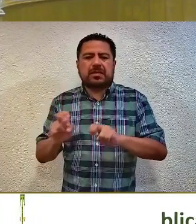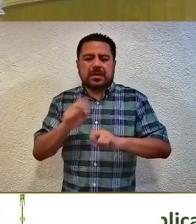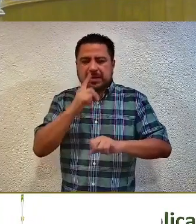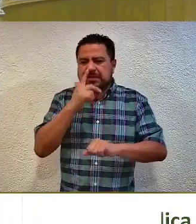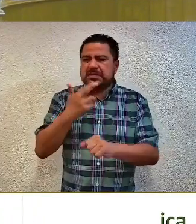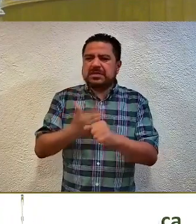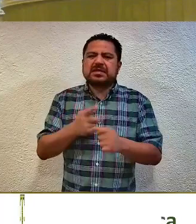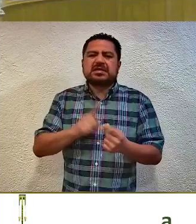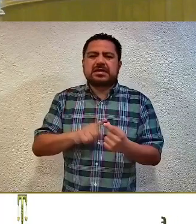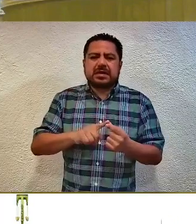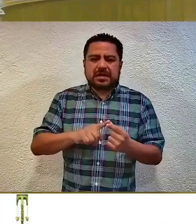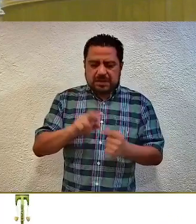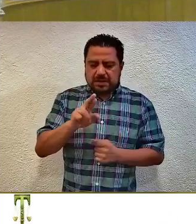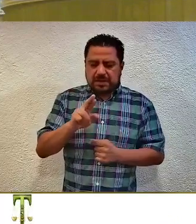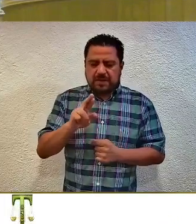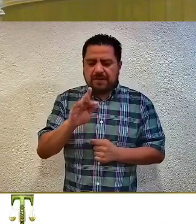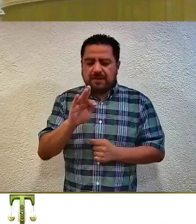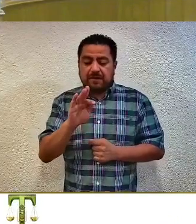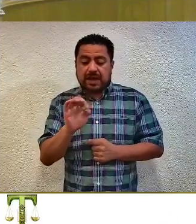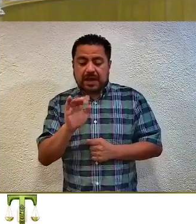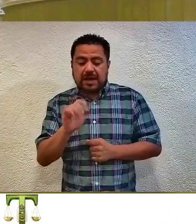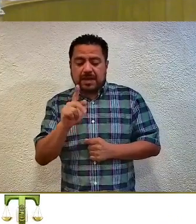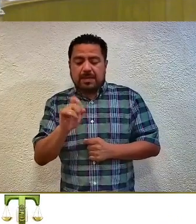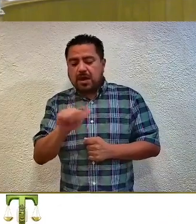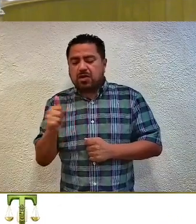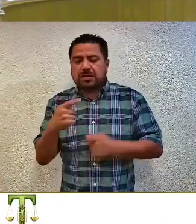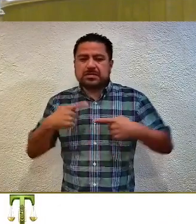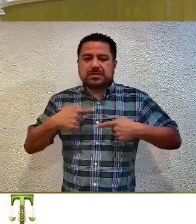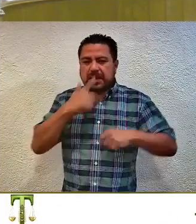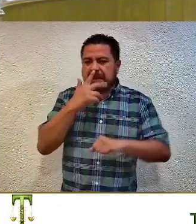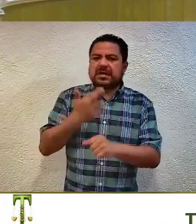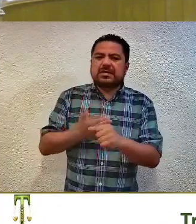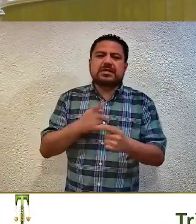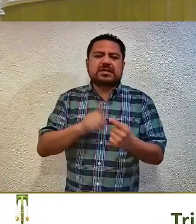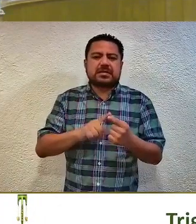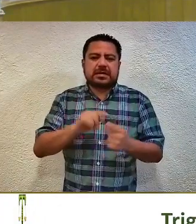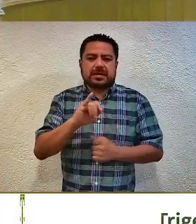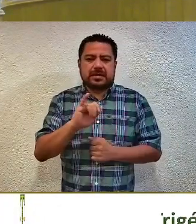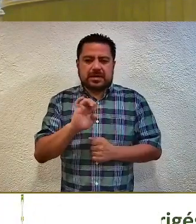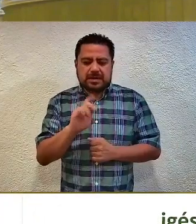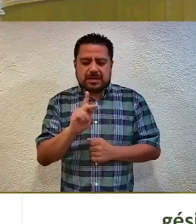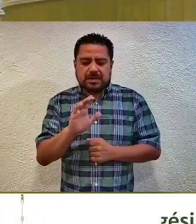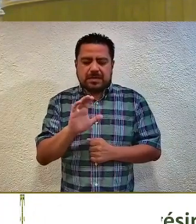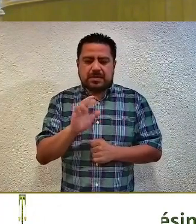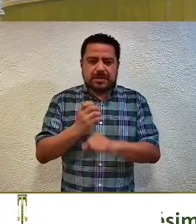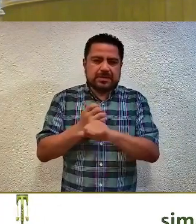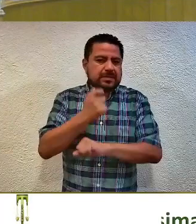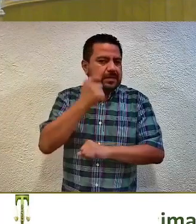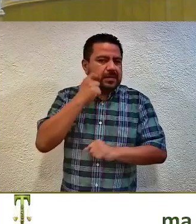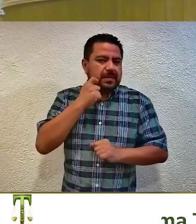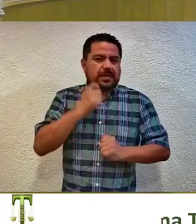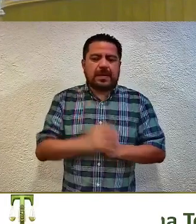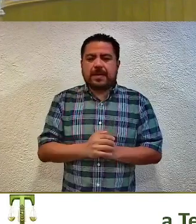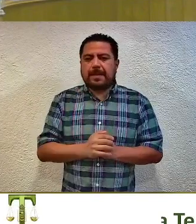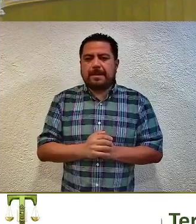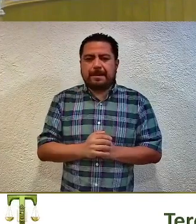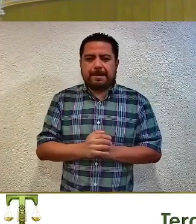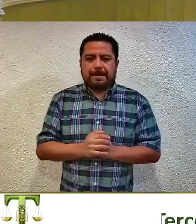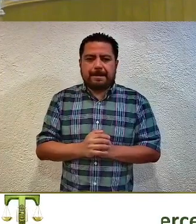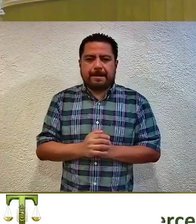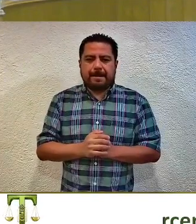actores, Felipe Acebe Pacheco y otras personas, la autoridad responsable del Instituto Electoral y de Participación Ciudadana del Estado de Guerrero.